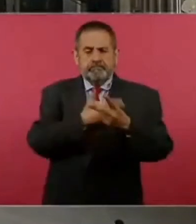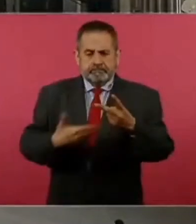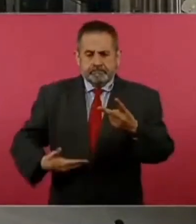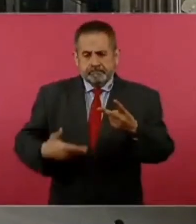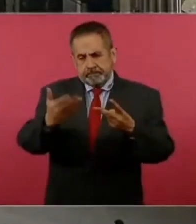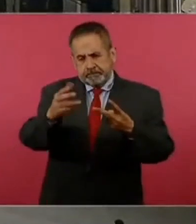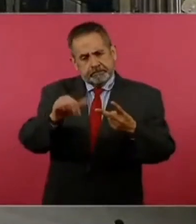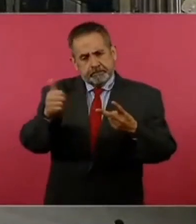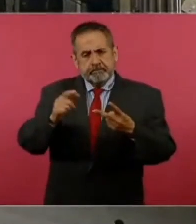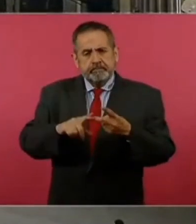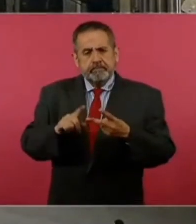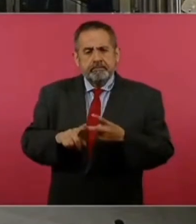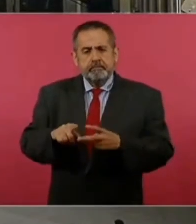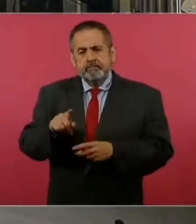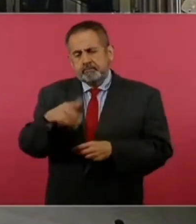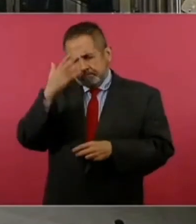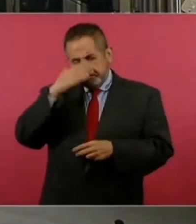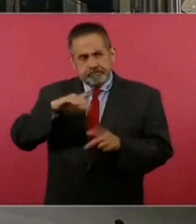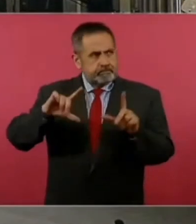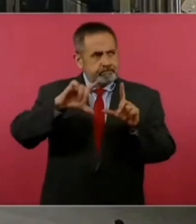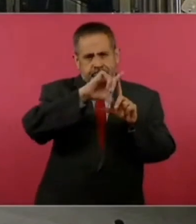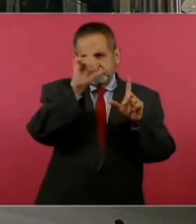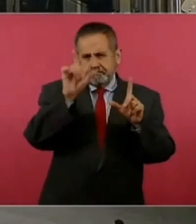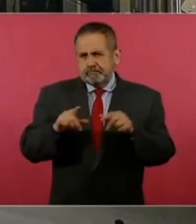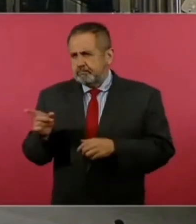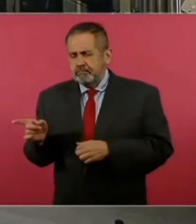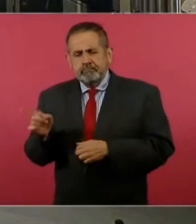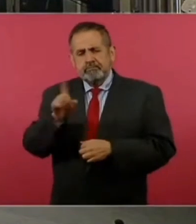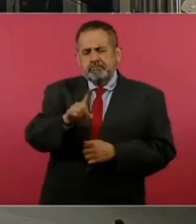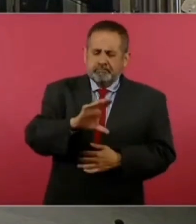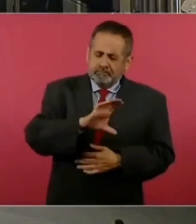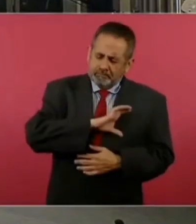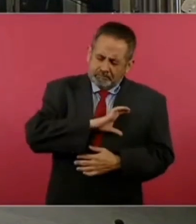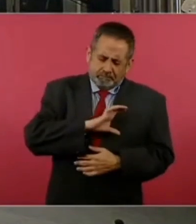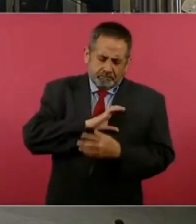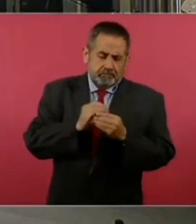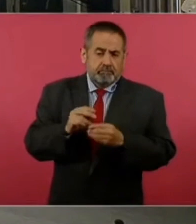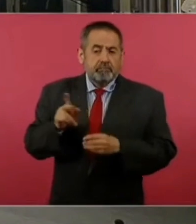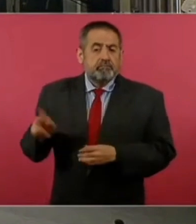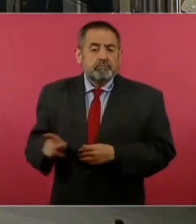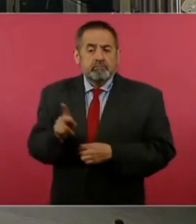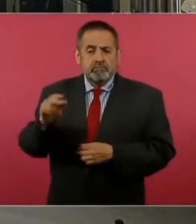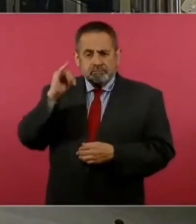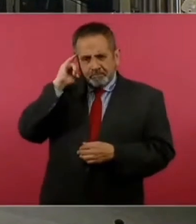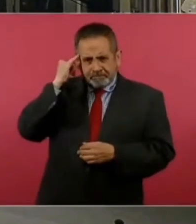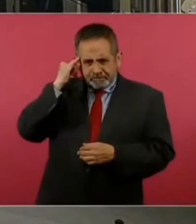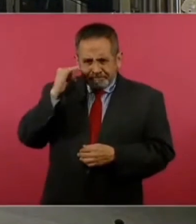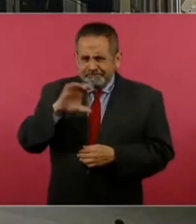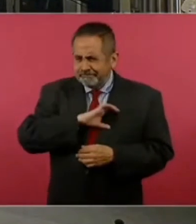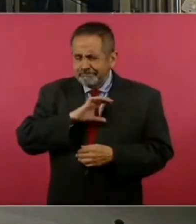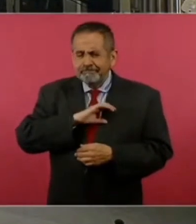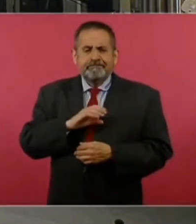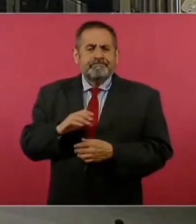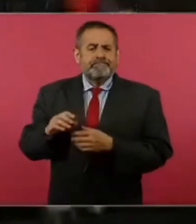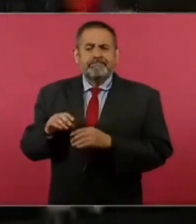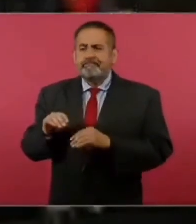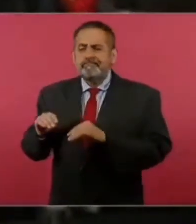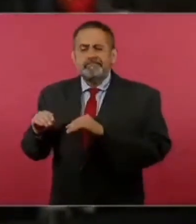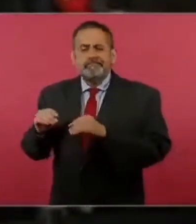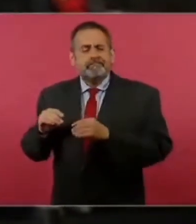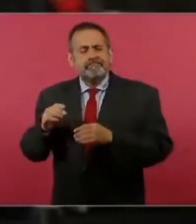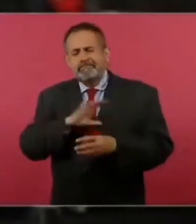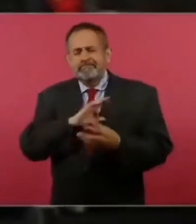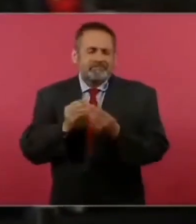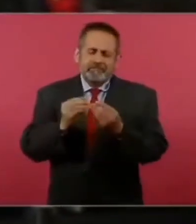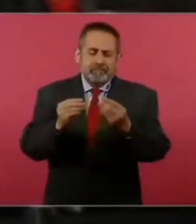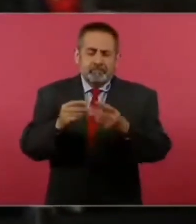El pueblo, usted sabe, de México, le tienen gran estima, los pueblos indígenas principalmente, los pueblos migrantes, pero